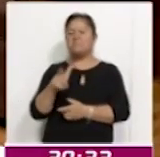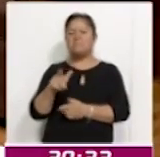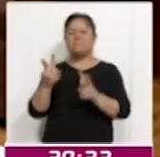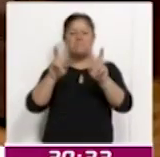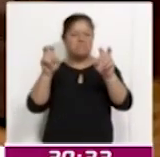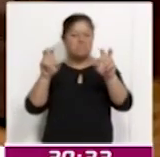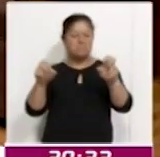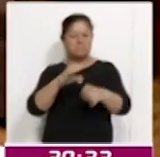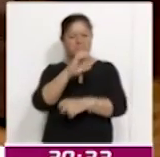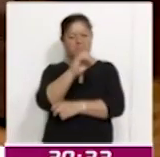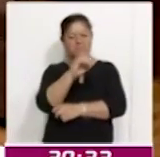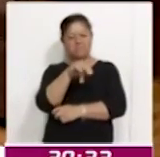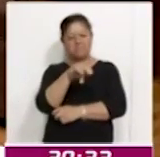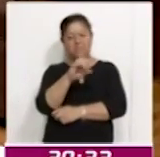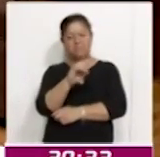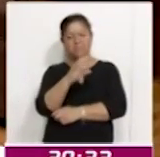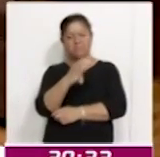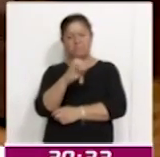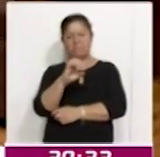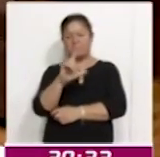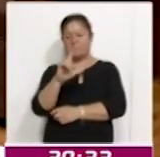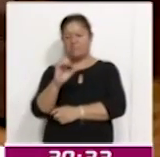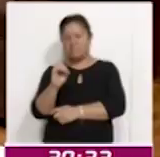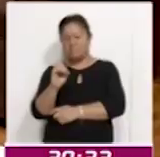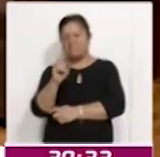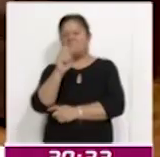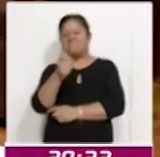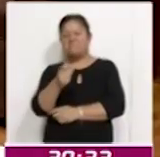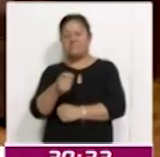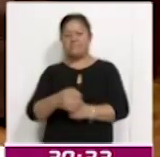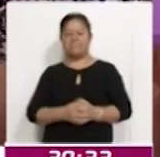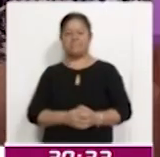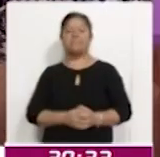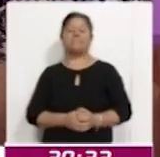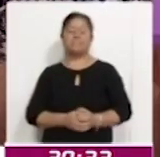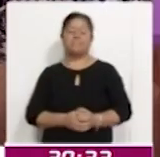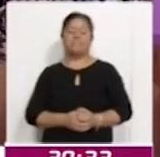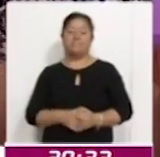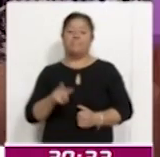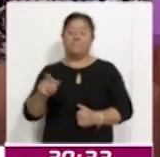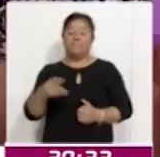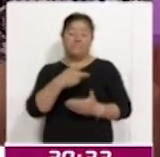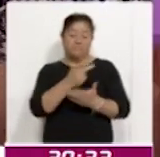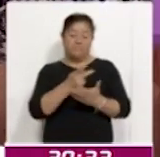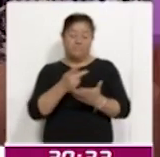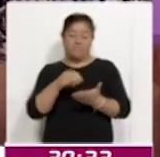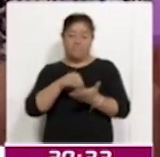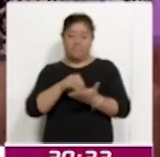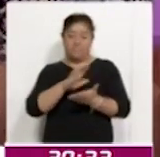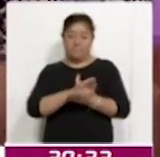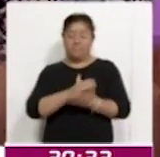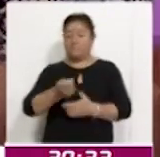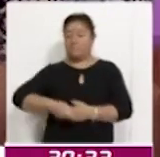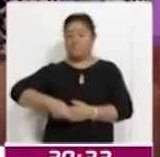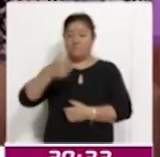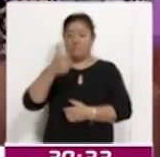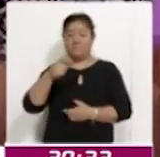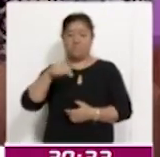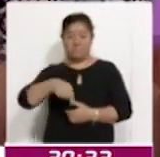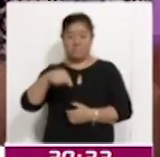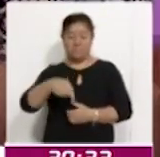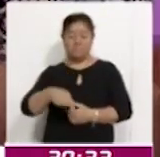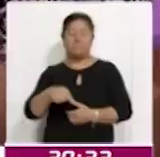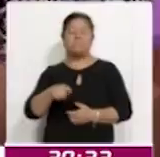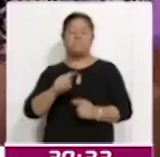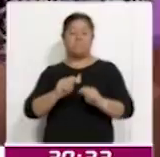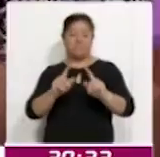trata? ¿Qué podemos encontrar ahí? Sí, este programa lo implementamos en el proceso ordinario, fue la primera vez aquí en el estado de Tlaxcala, y tiene